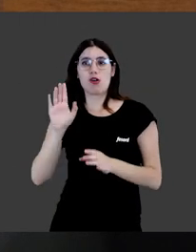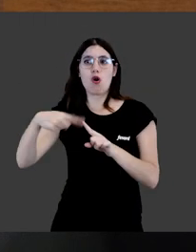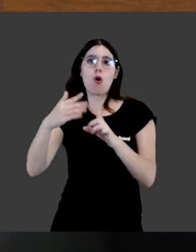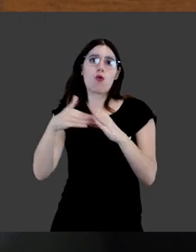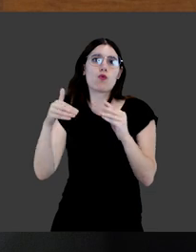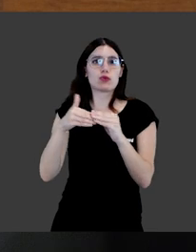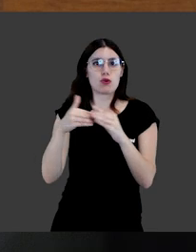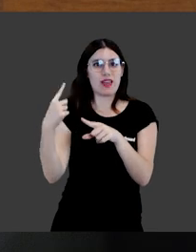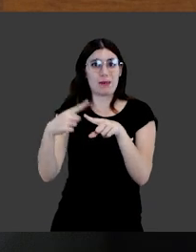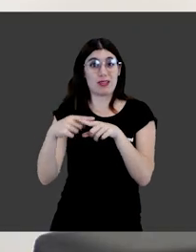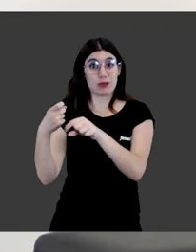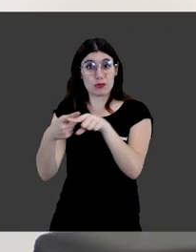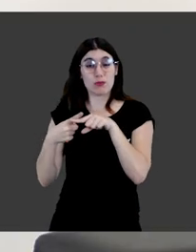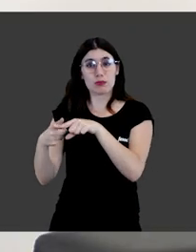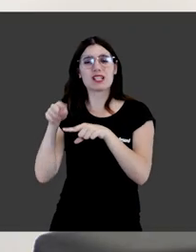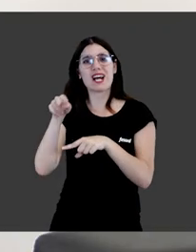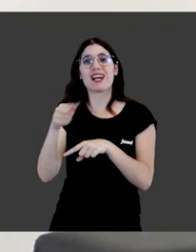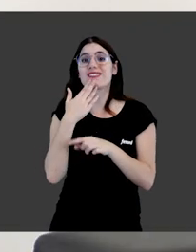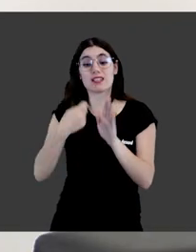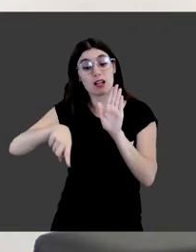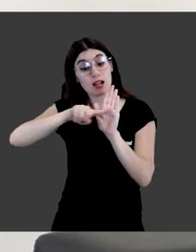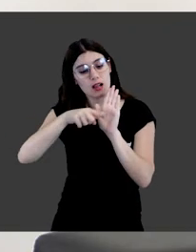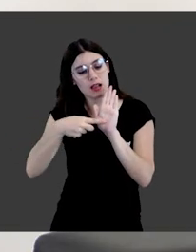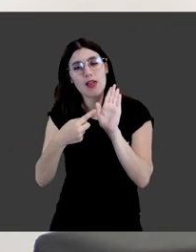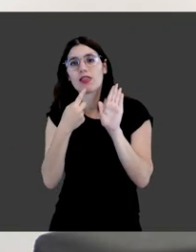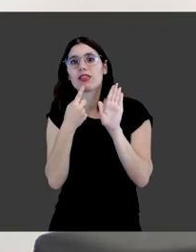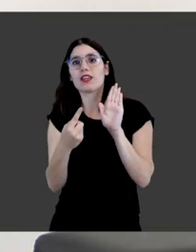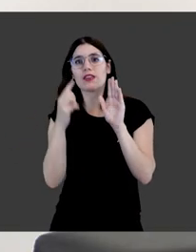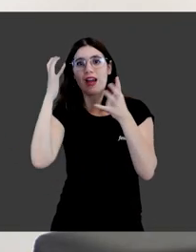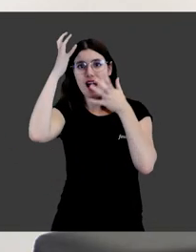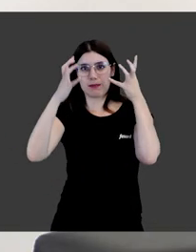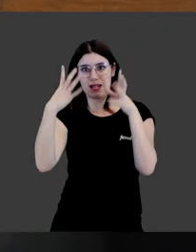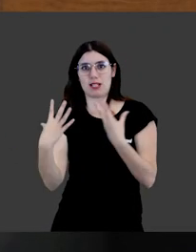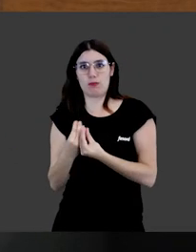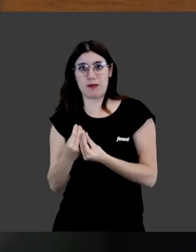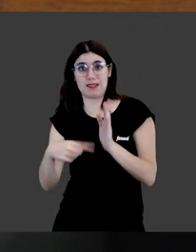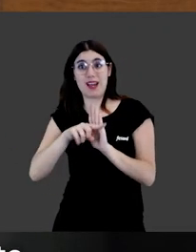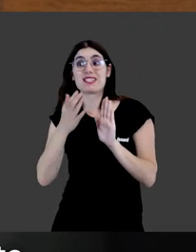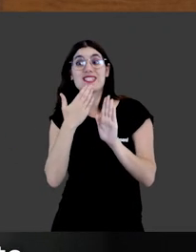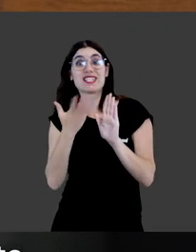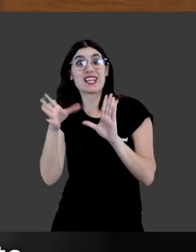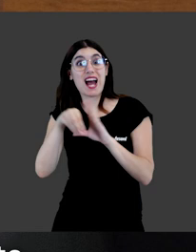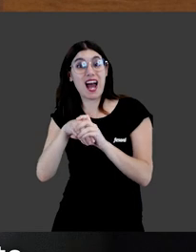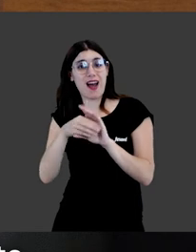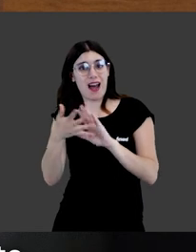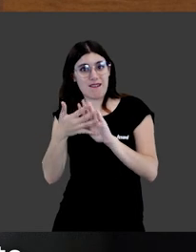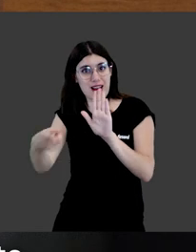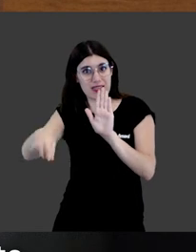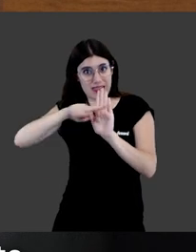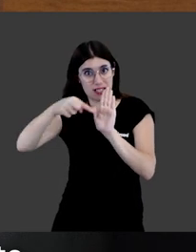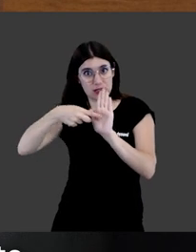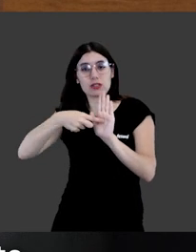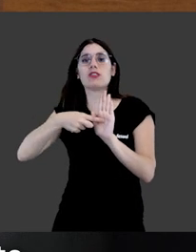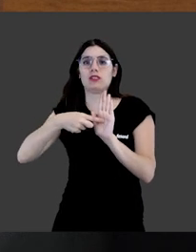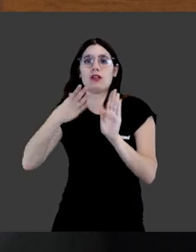propietarios y el uso de elementos o servicios comunes, se hiciera referencia a los animales de compañía, porque en esos casos sí que podríamos